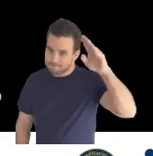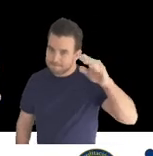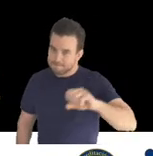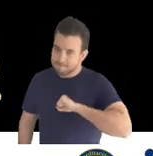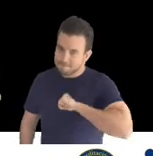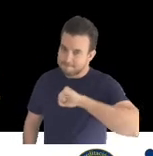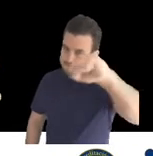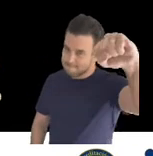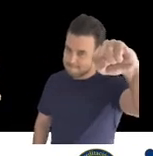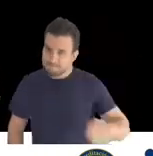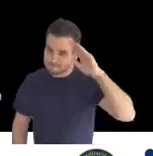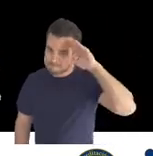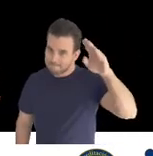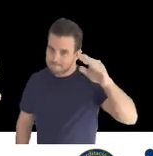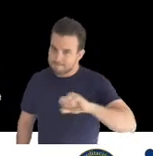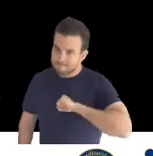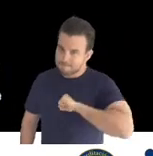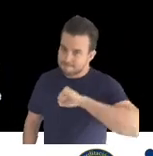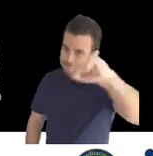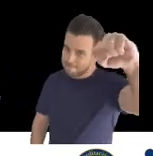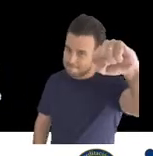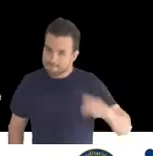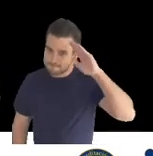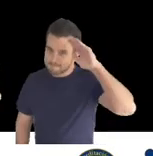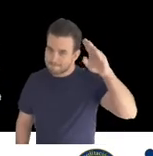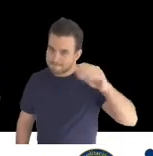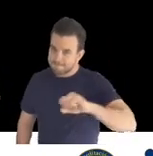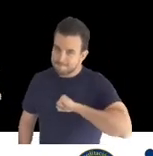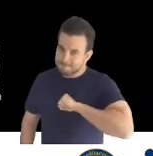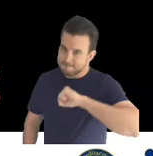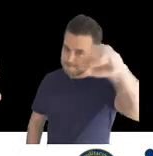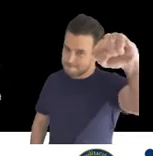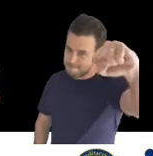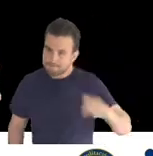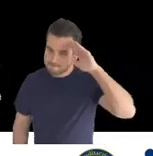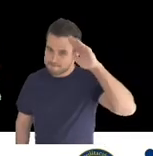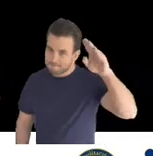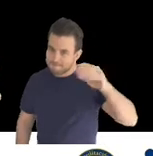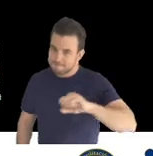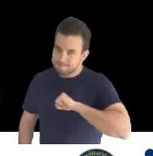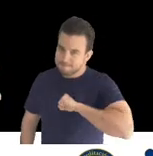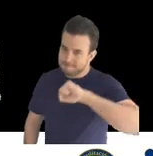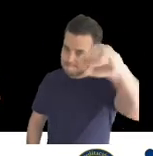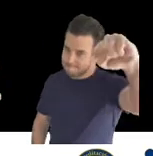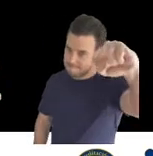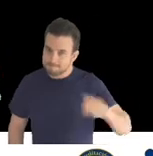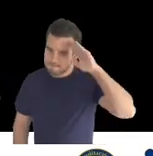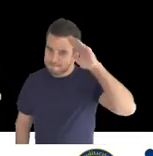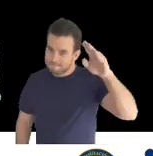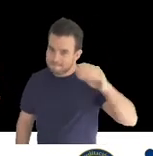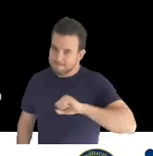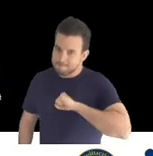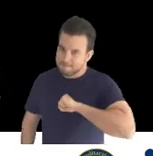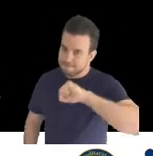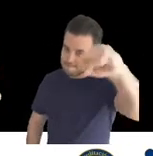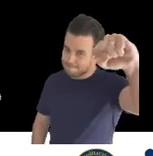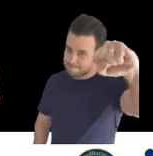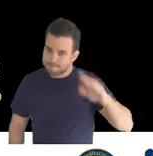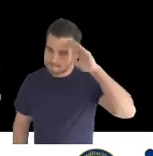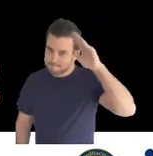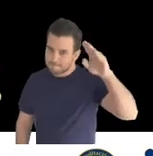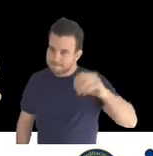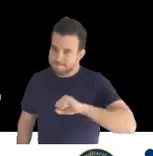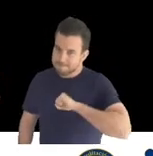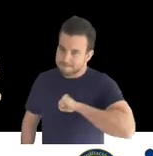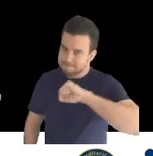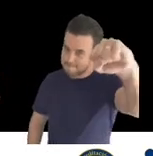ser pioneros, conocedores en temáticas antisobordo, corrupción, en buenas prácticas bajo la normativa ISO,